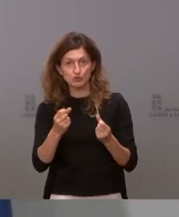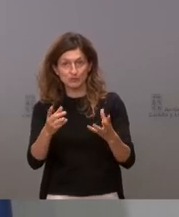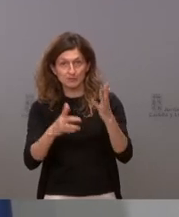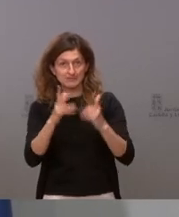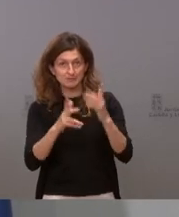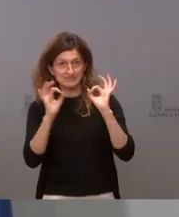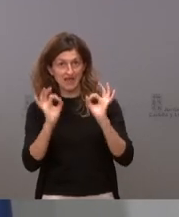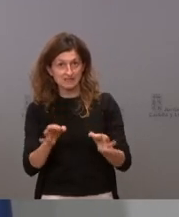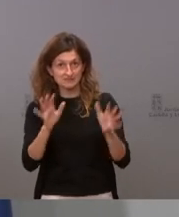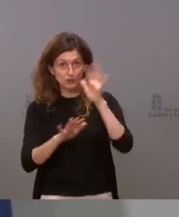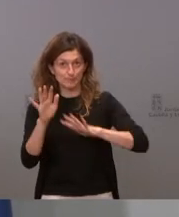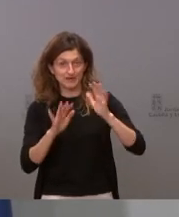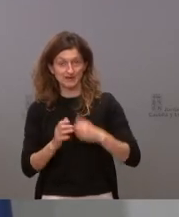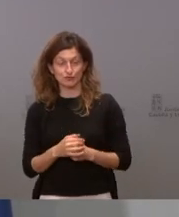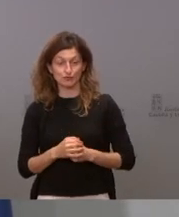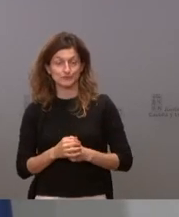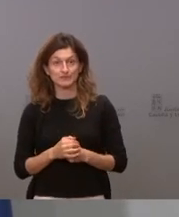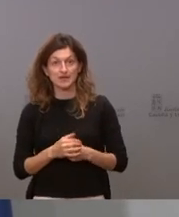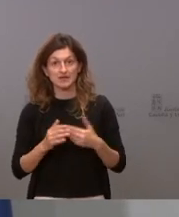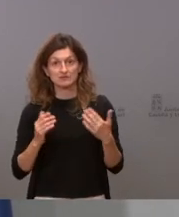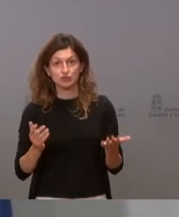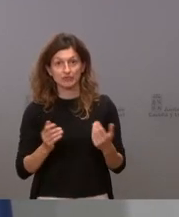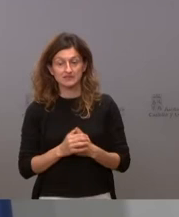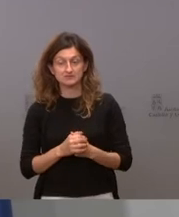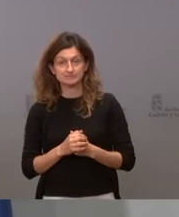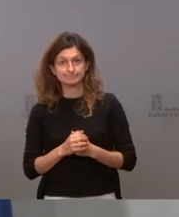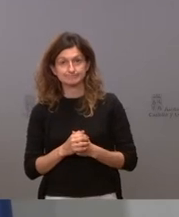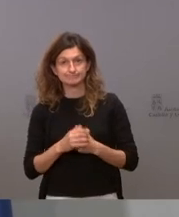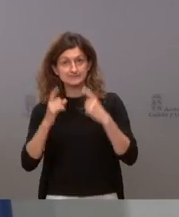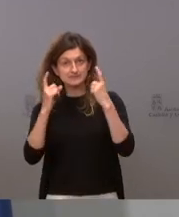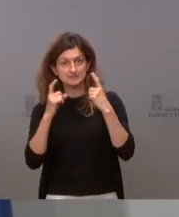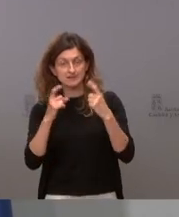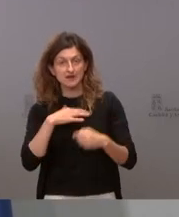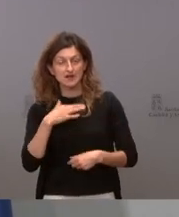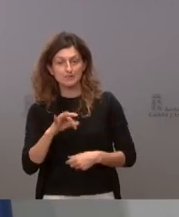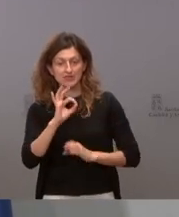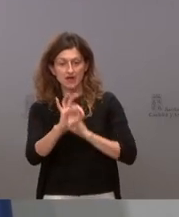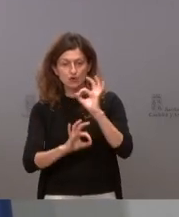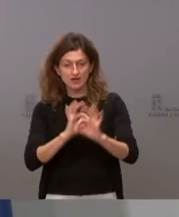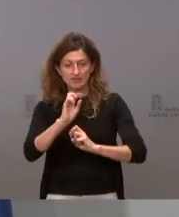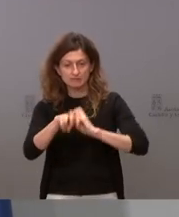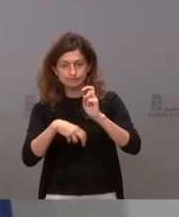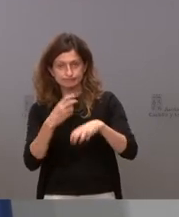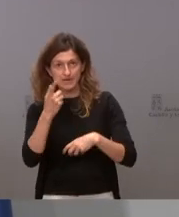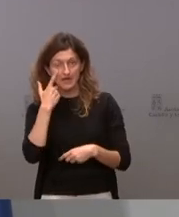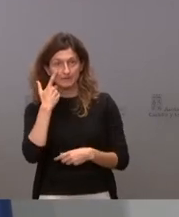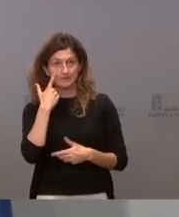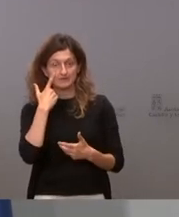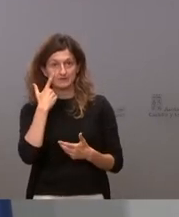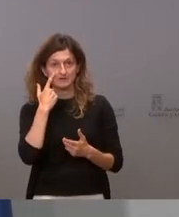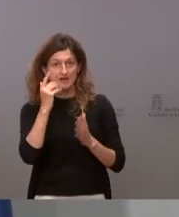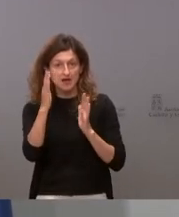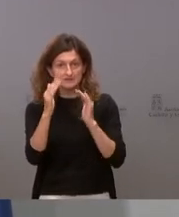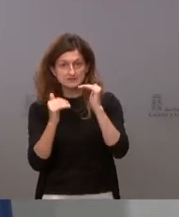son complejas lo que tenemos que hacer es ser capaces de reorganizarnos y de prestar una